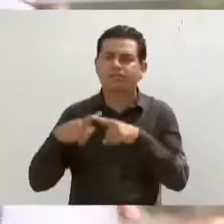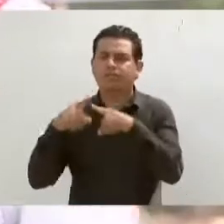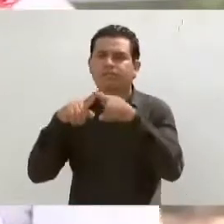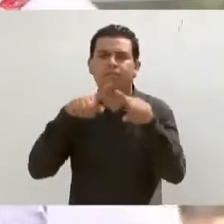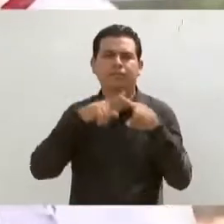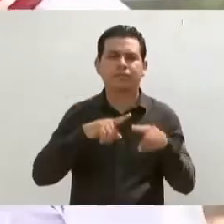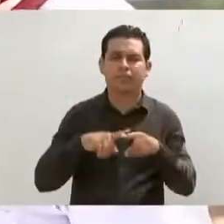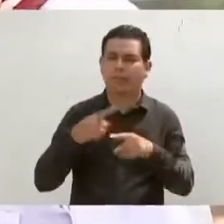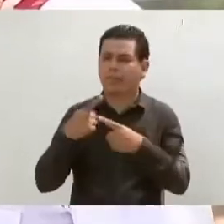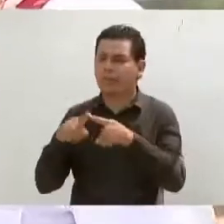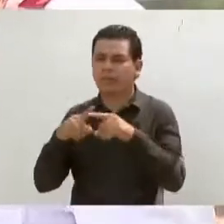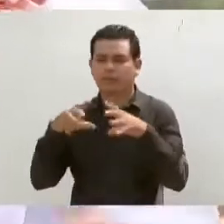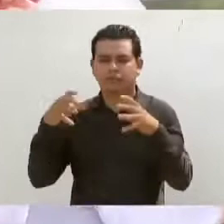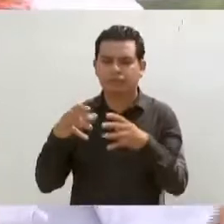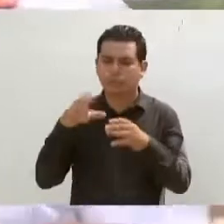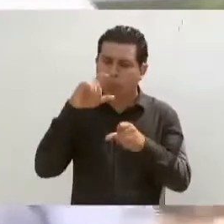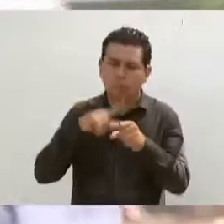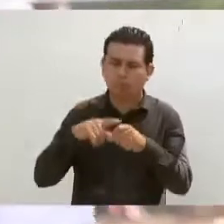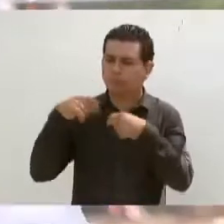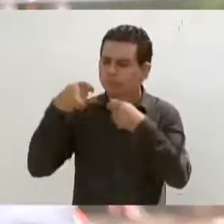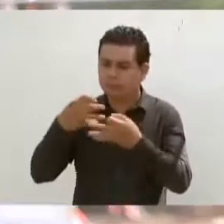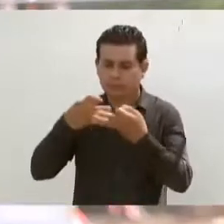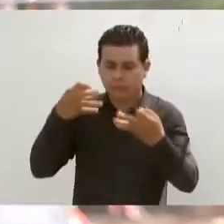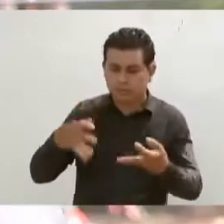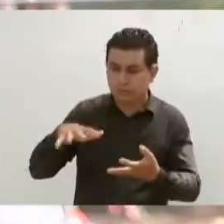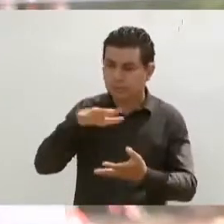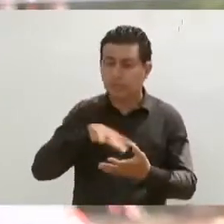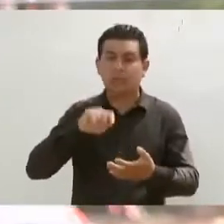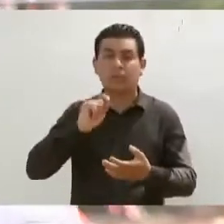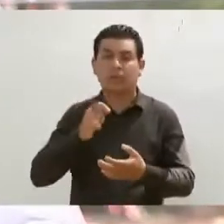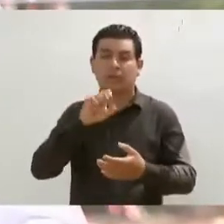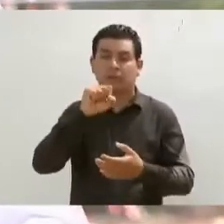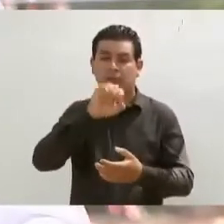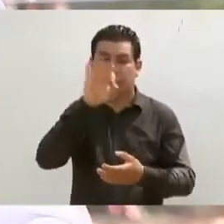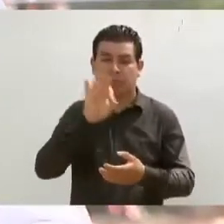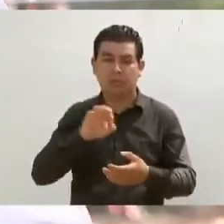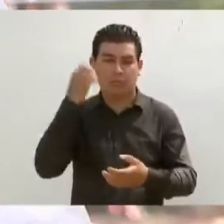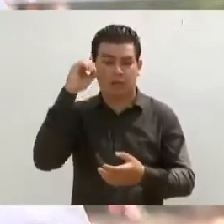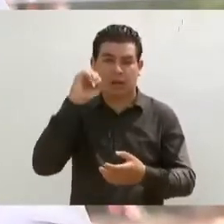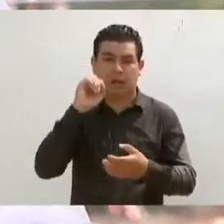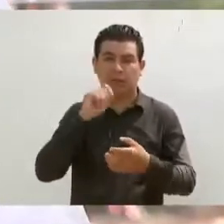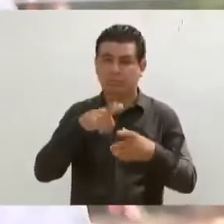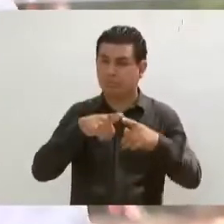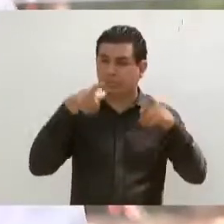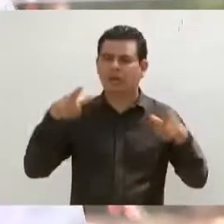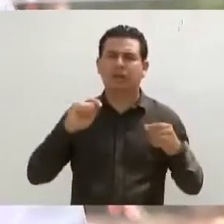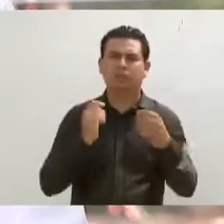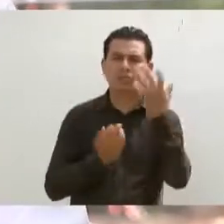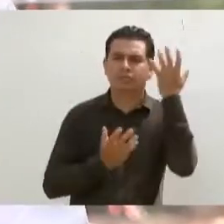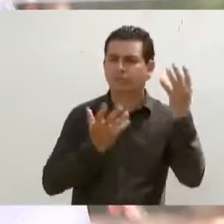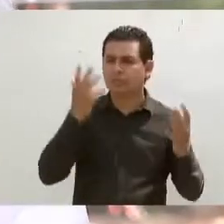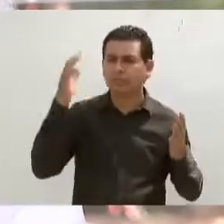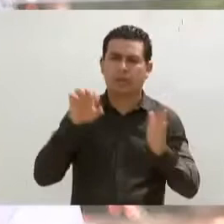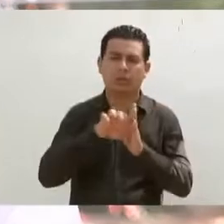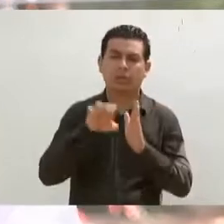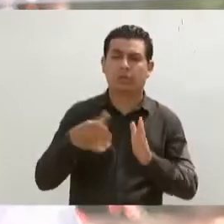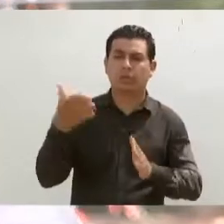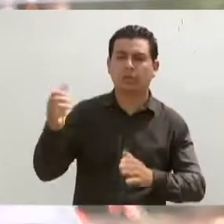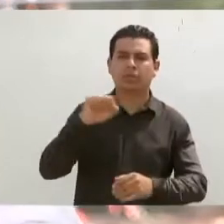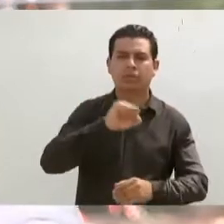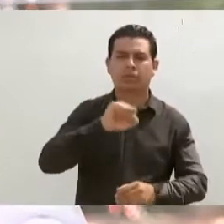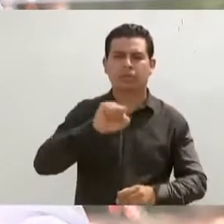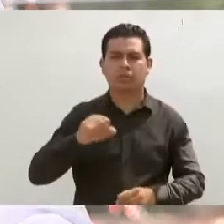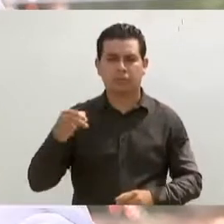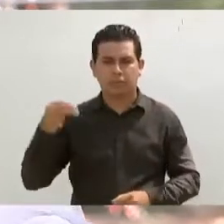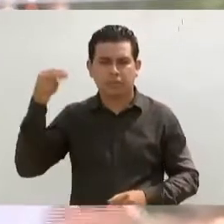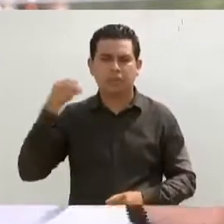60% de nuestro territorio es forestal, bosques, ahí está la Sierra Norte y la Sierra Sur.